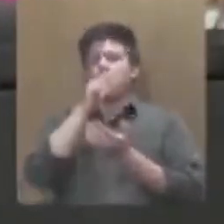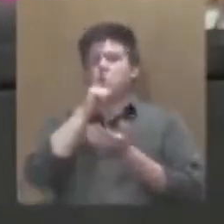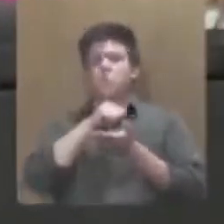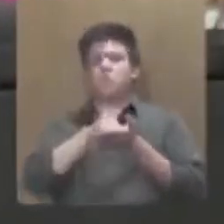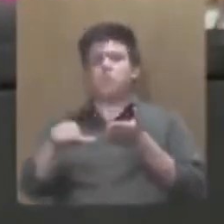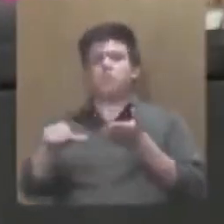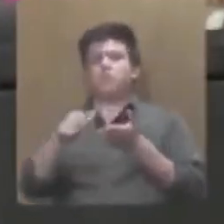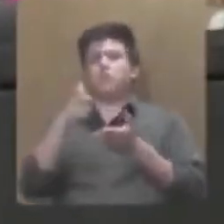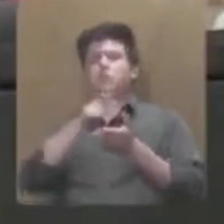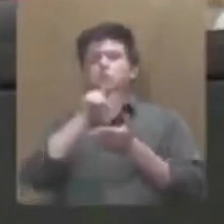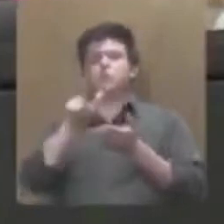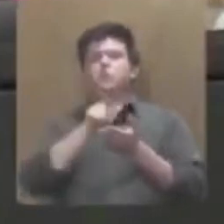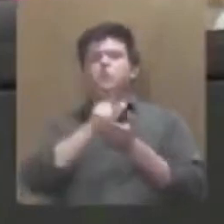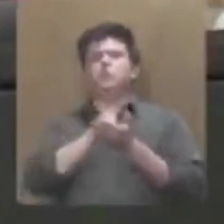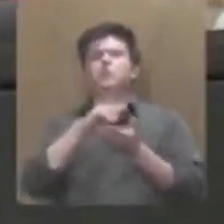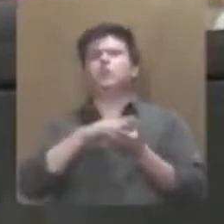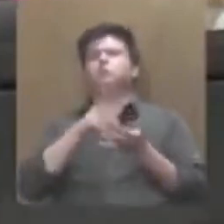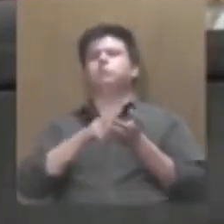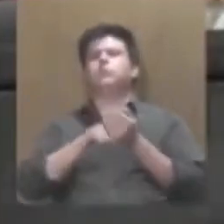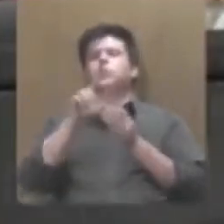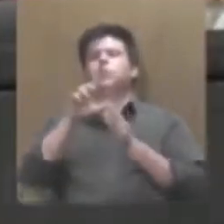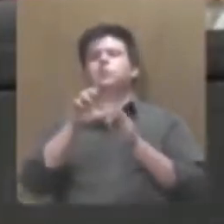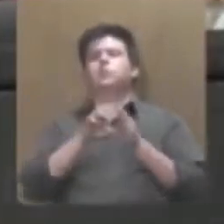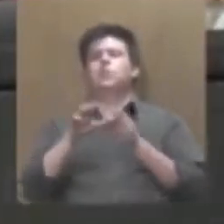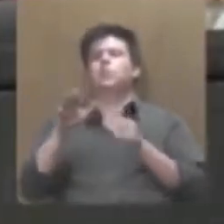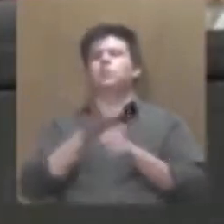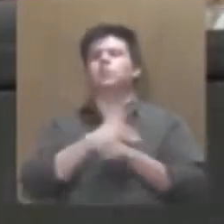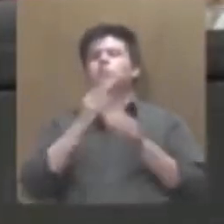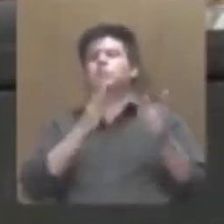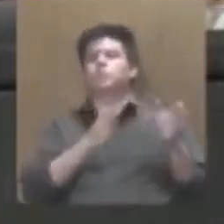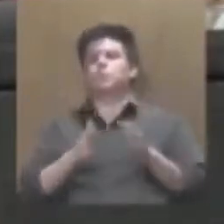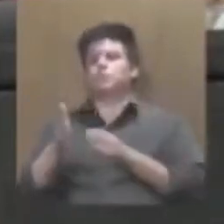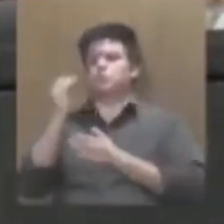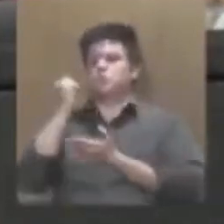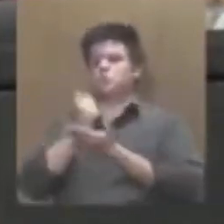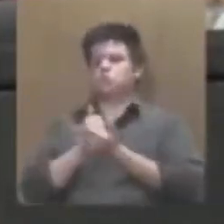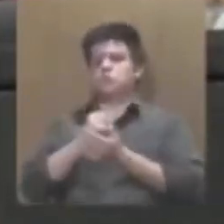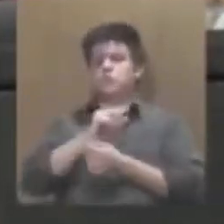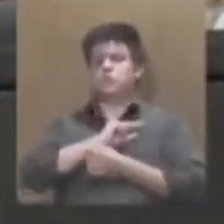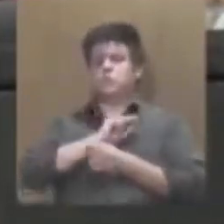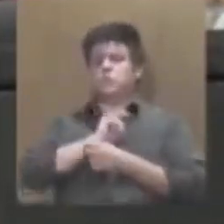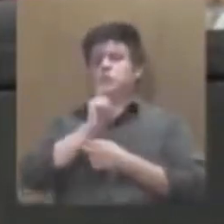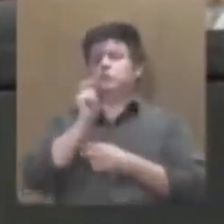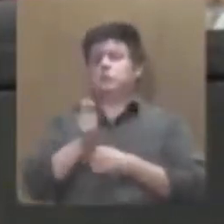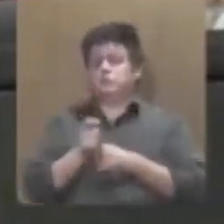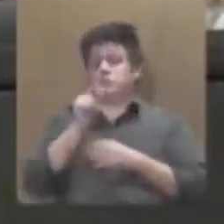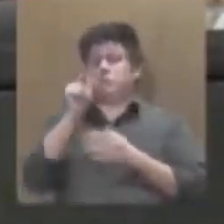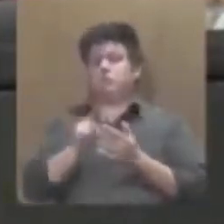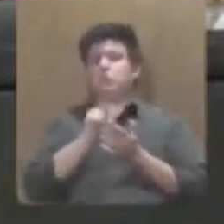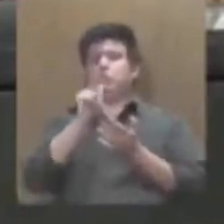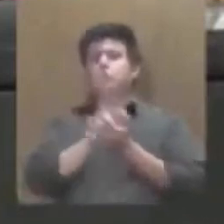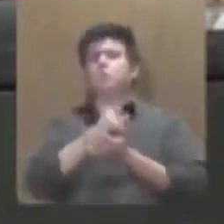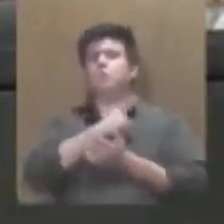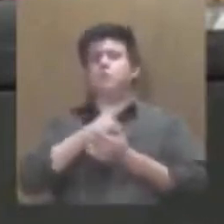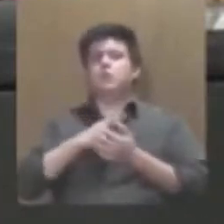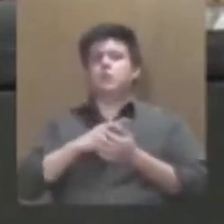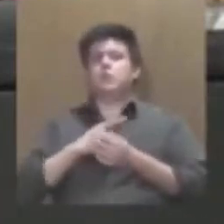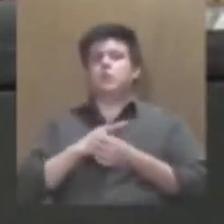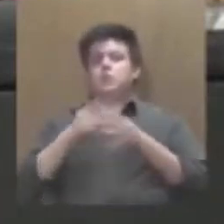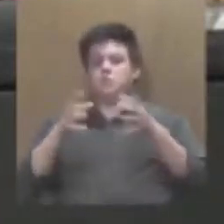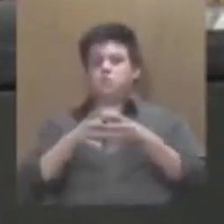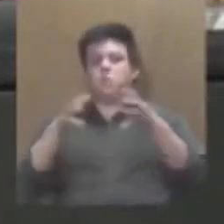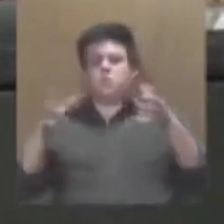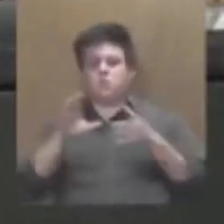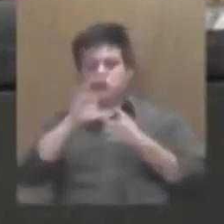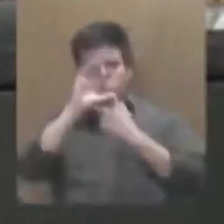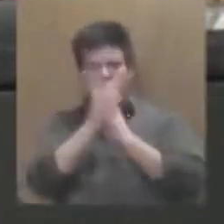las leyes que tienen carácter constitucional porque su proceso de aprobación es especial es decir son leyes que necesitas dos terceras partes